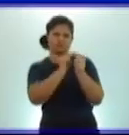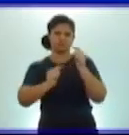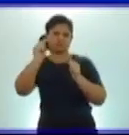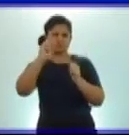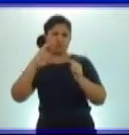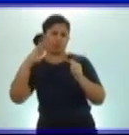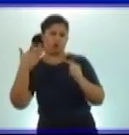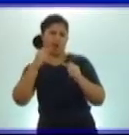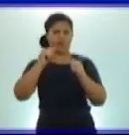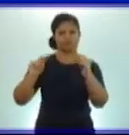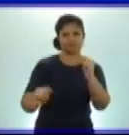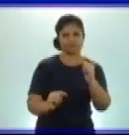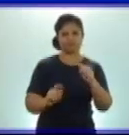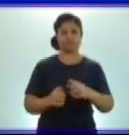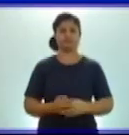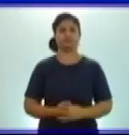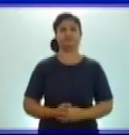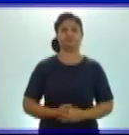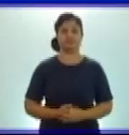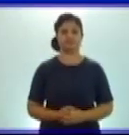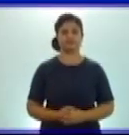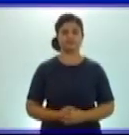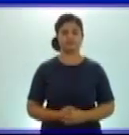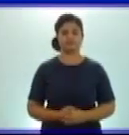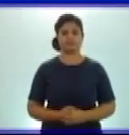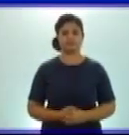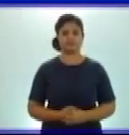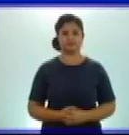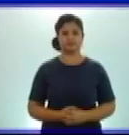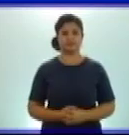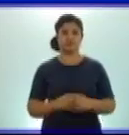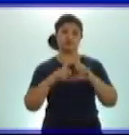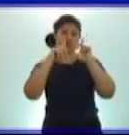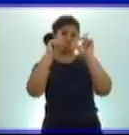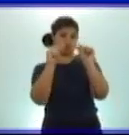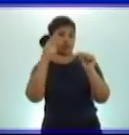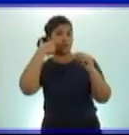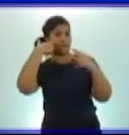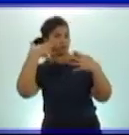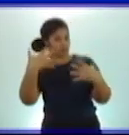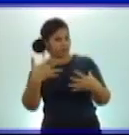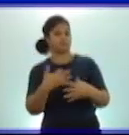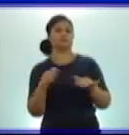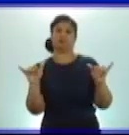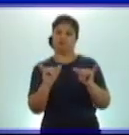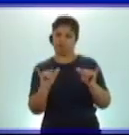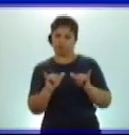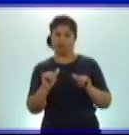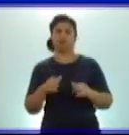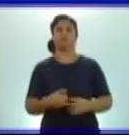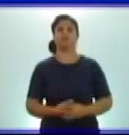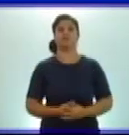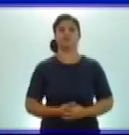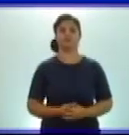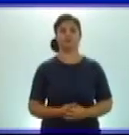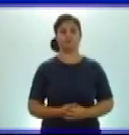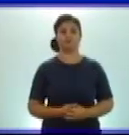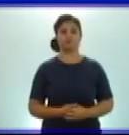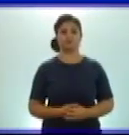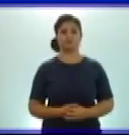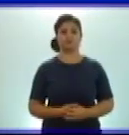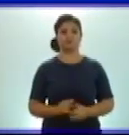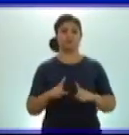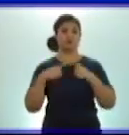centenas y decenas de millar como elemento nuevo que se incorpora en este grado. Todo esto ustedes